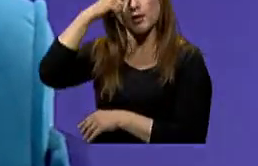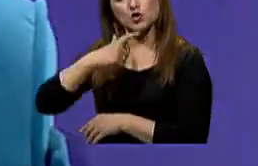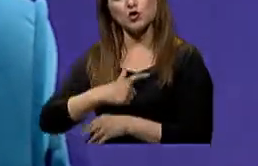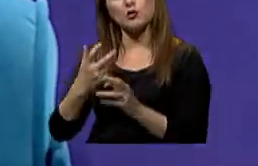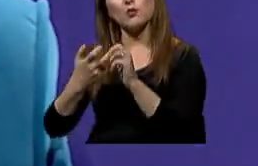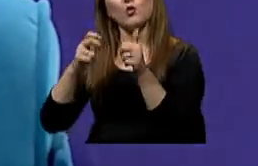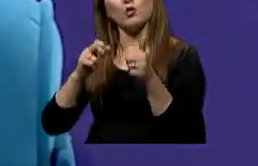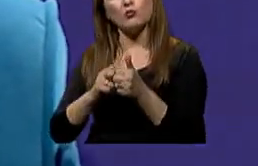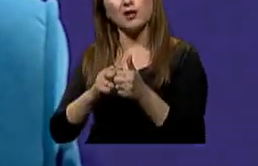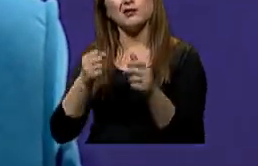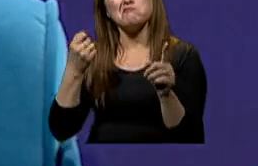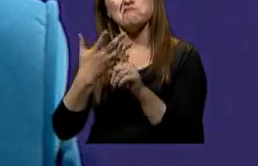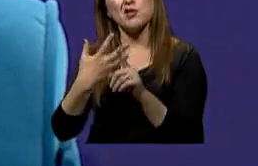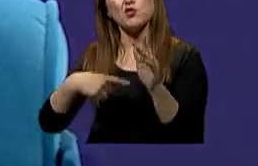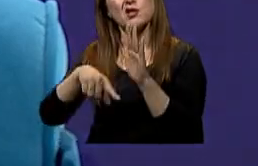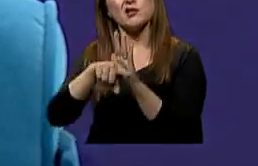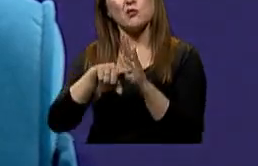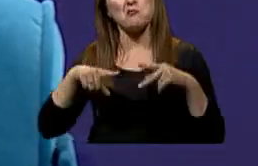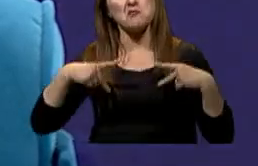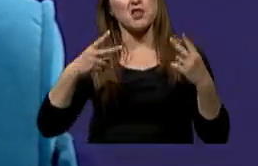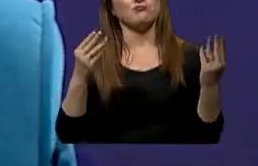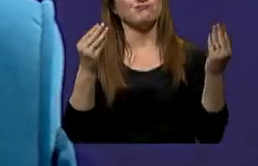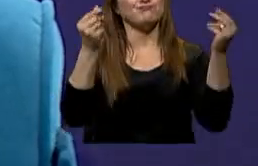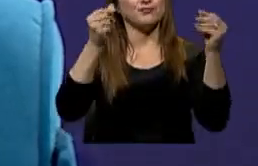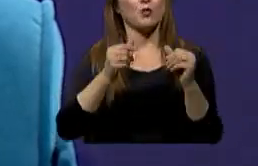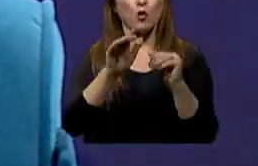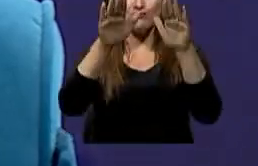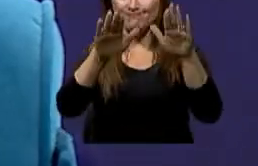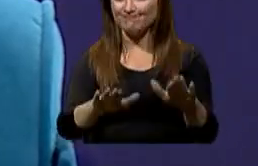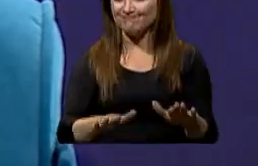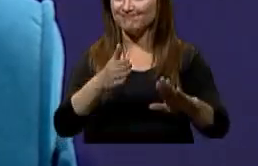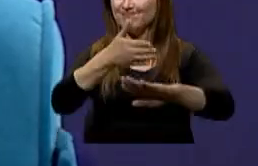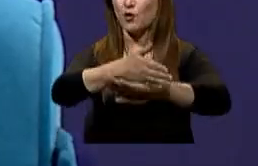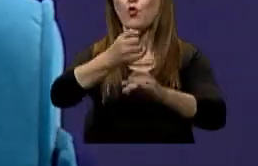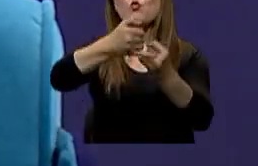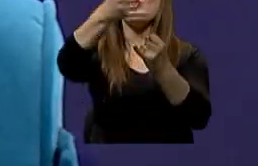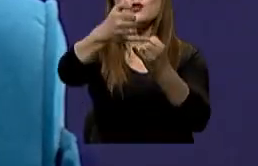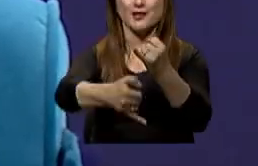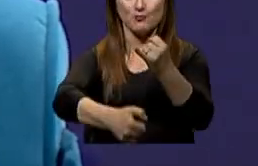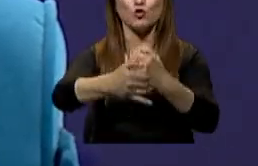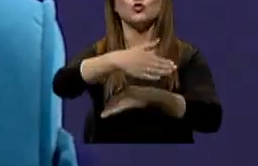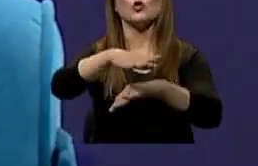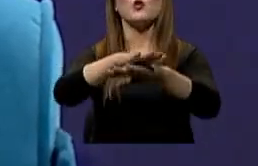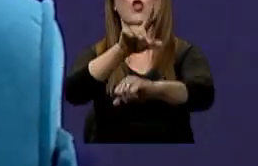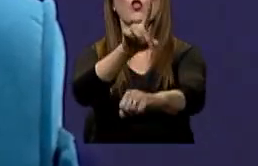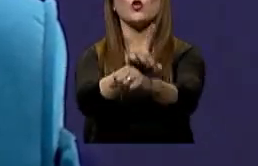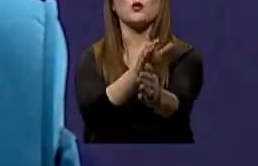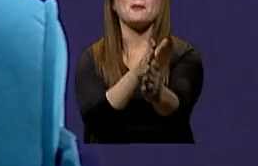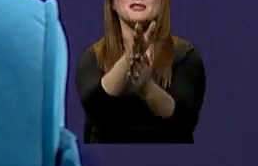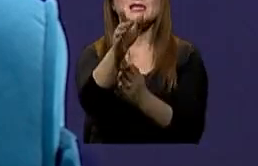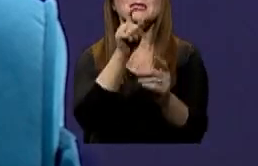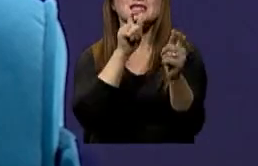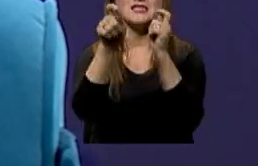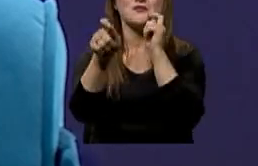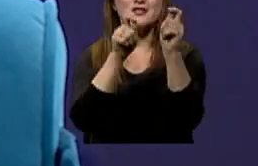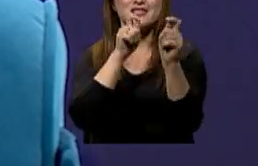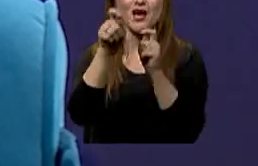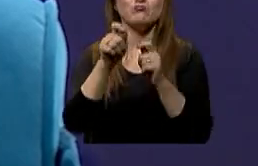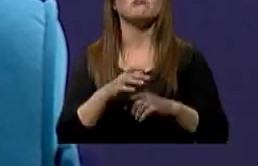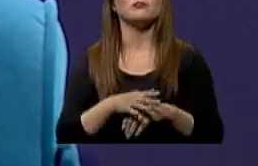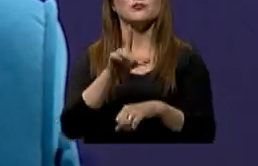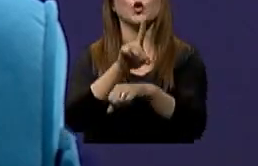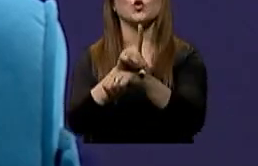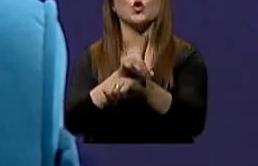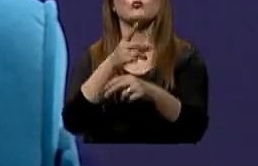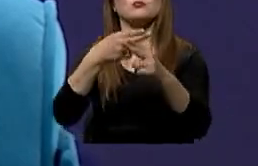que obviamente afecta la calidad de vida. Sin embargo, les invitamos a ustedes a que permanezcan con nosotros, porque en el último bloque estaremos ya con el especialista, nuestro colega, el